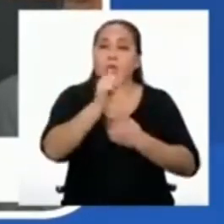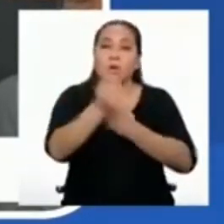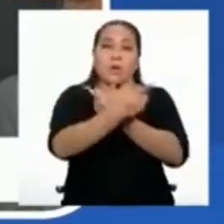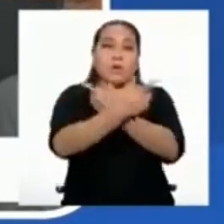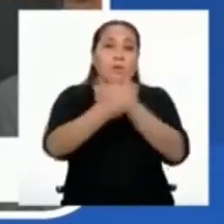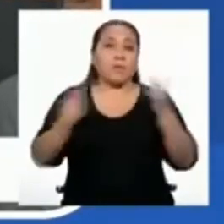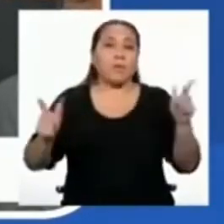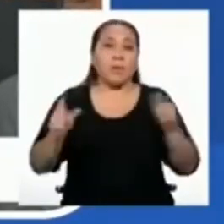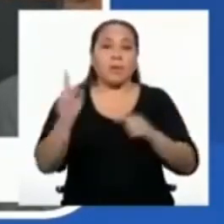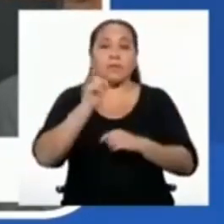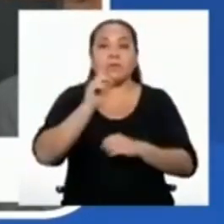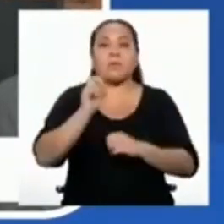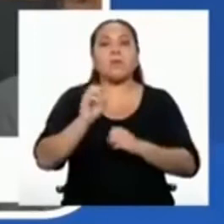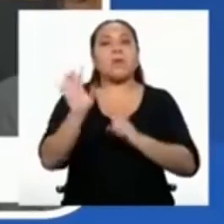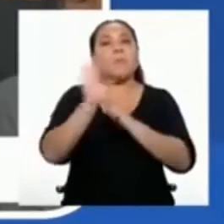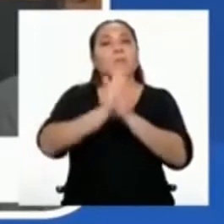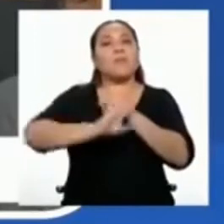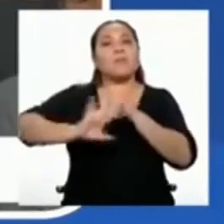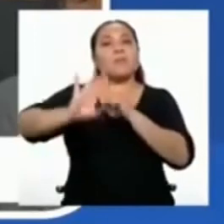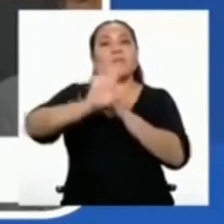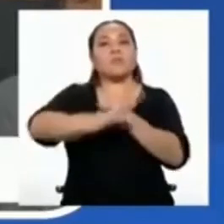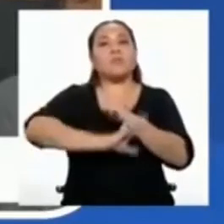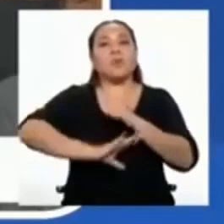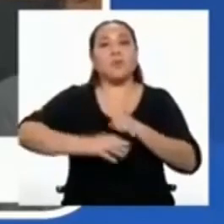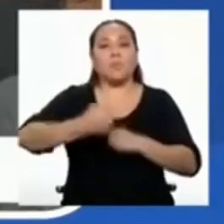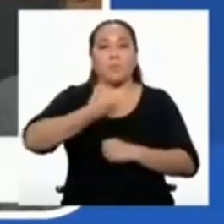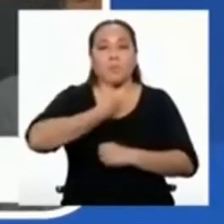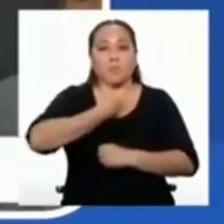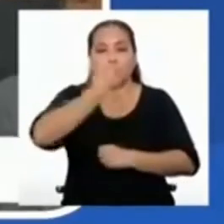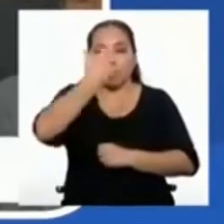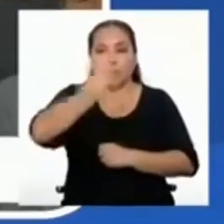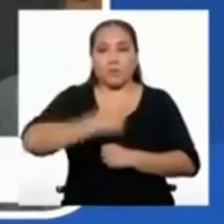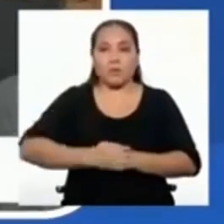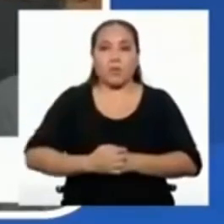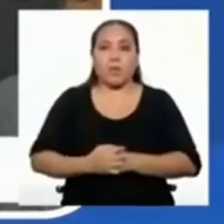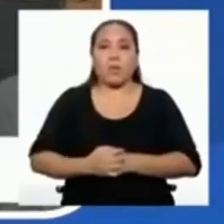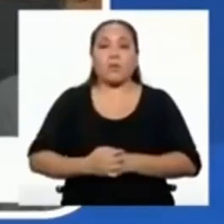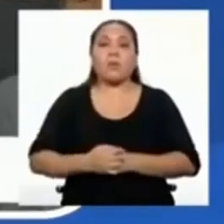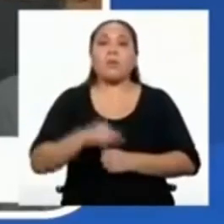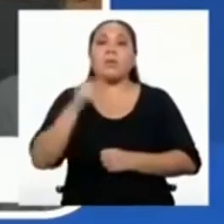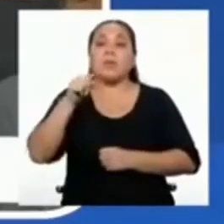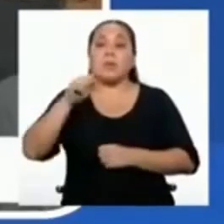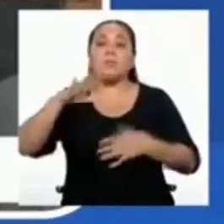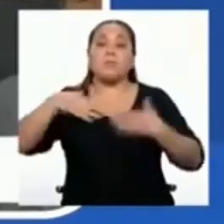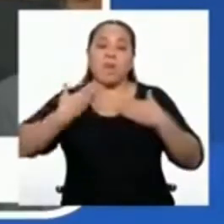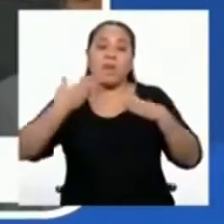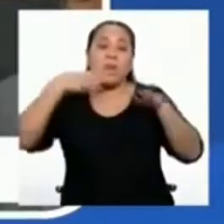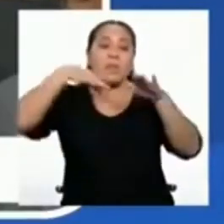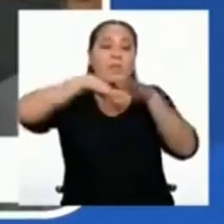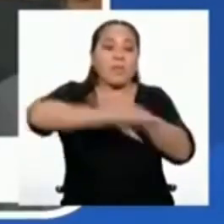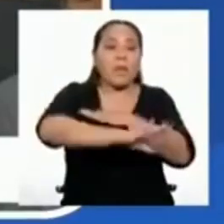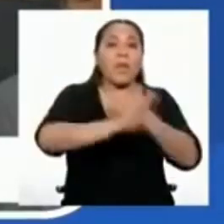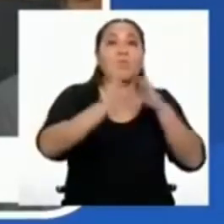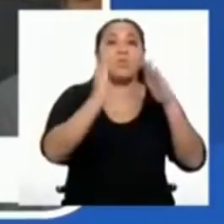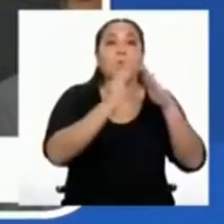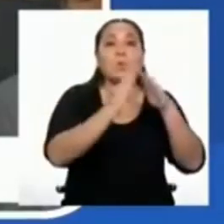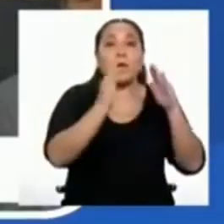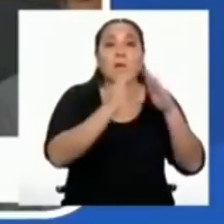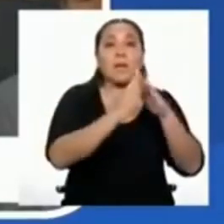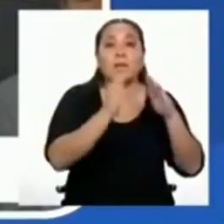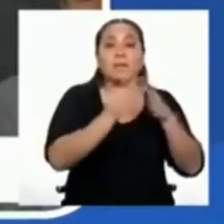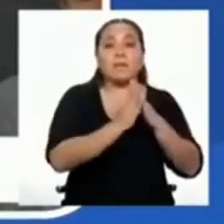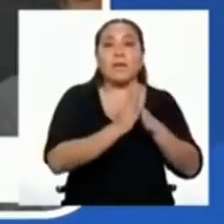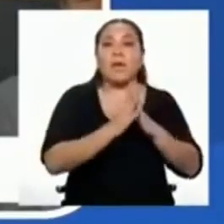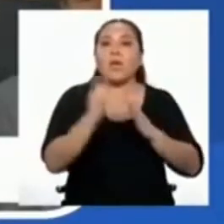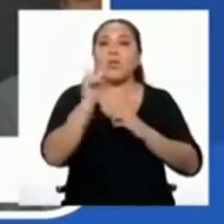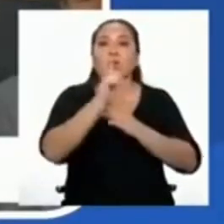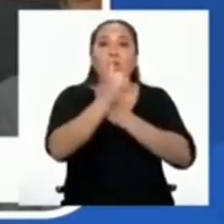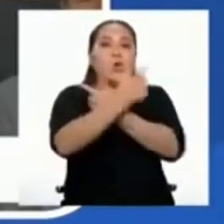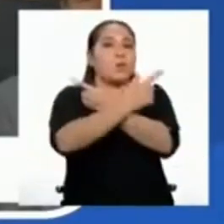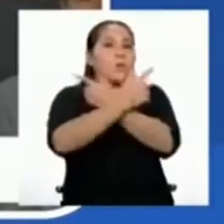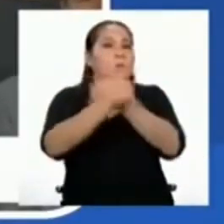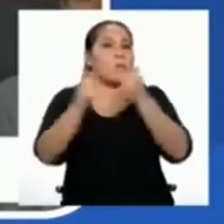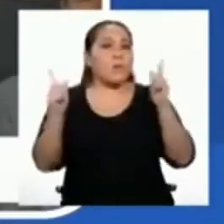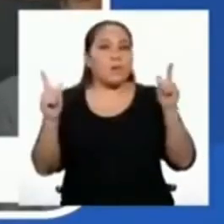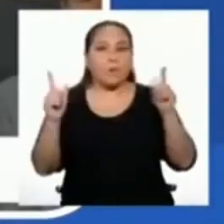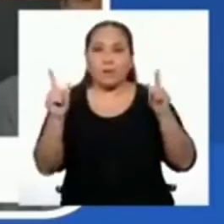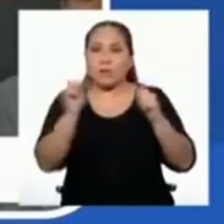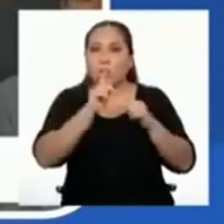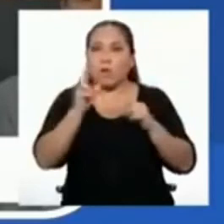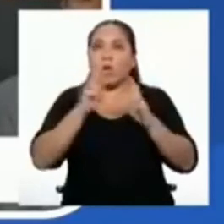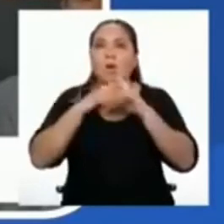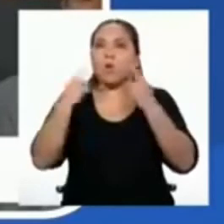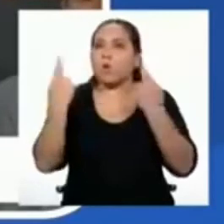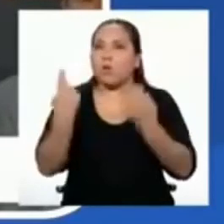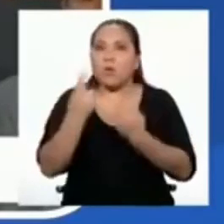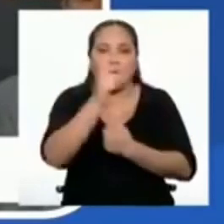personales y la inviolabilidad del domicilio y la libertad de reunión y de tránsito en el territorio